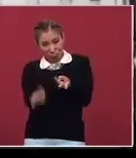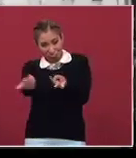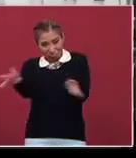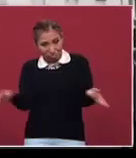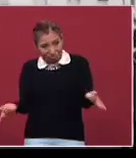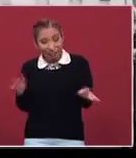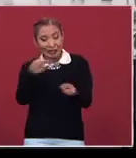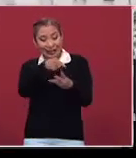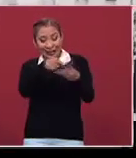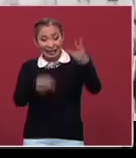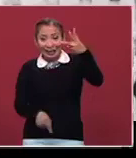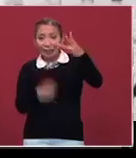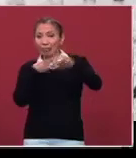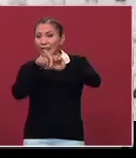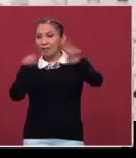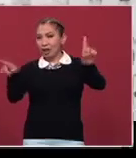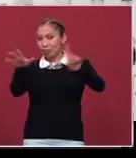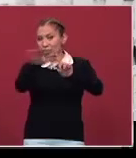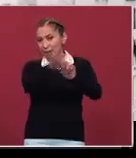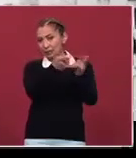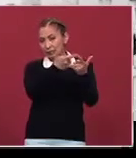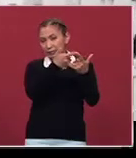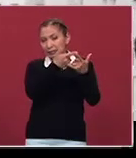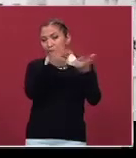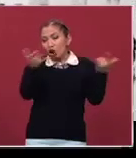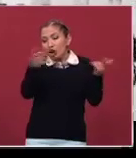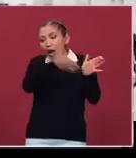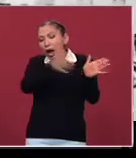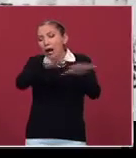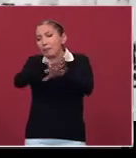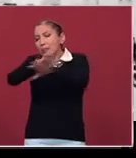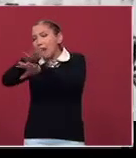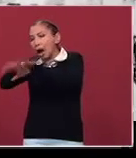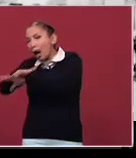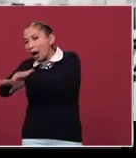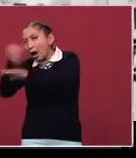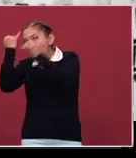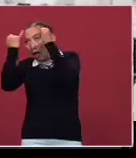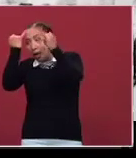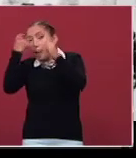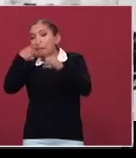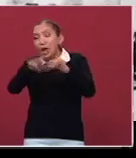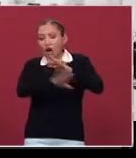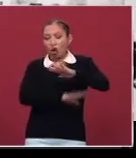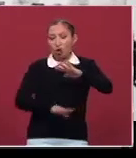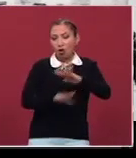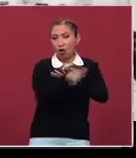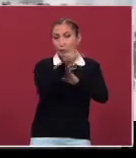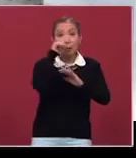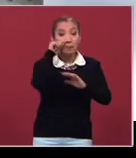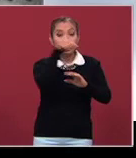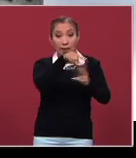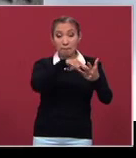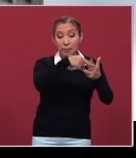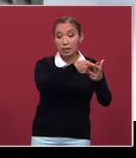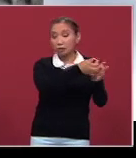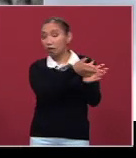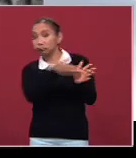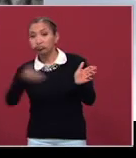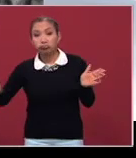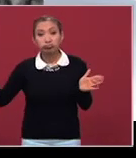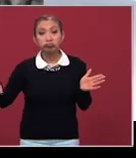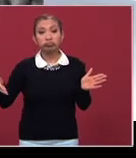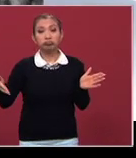términos diferentes en el transcurso del tiempo, pero que hay una base zapatista, digamos, del pensamiento